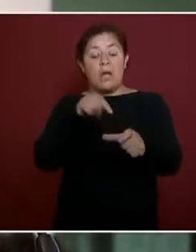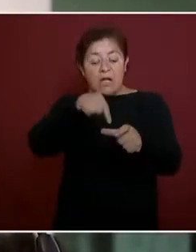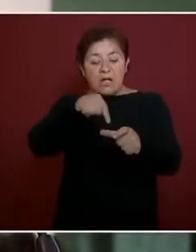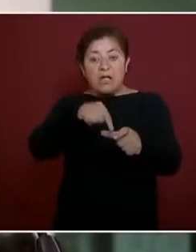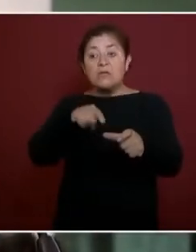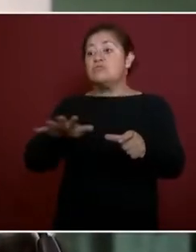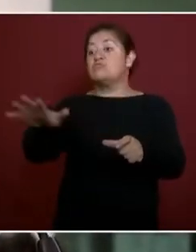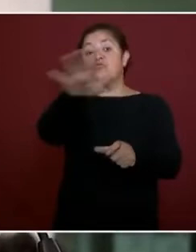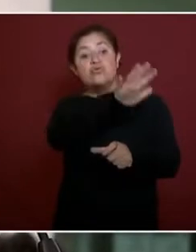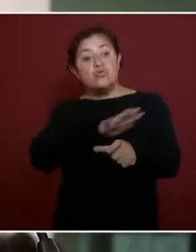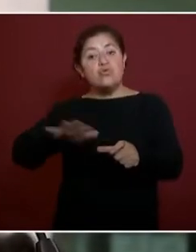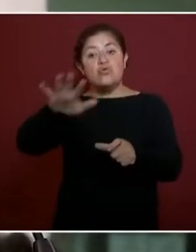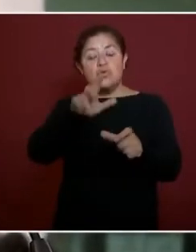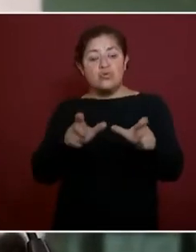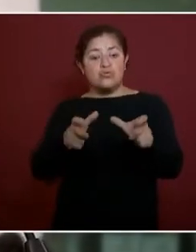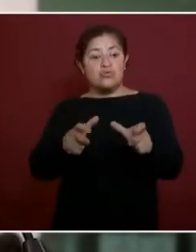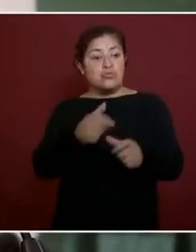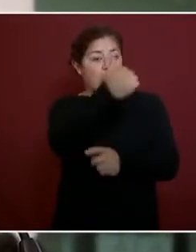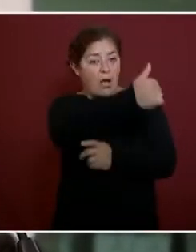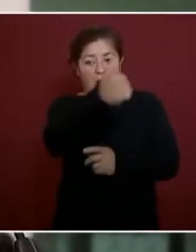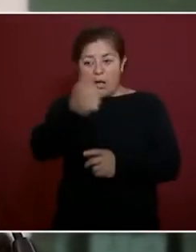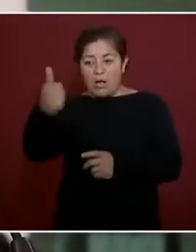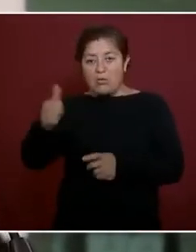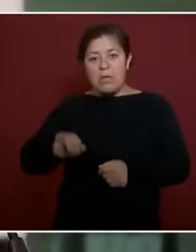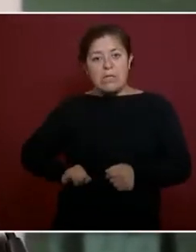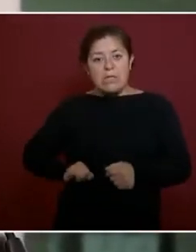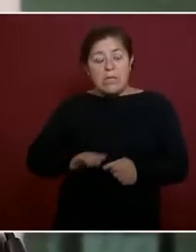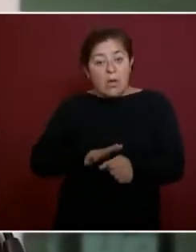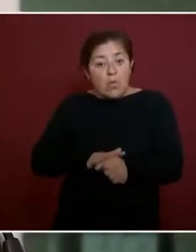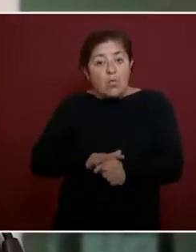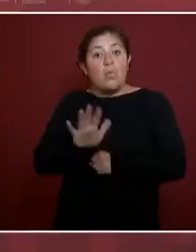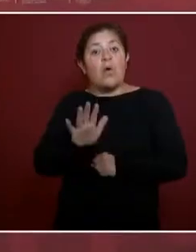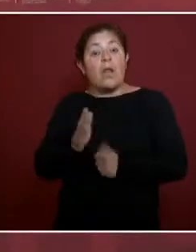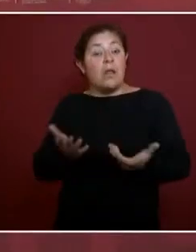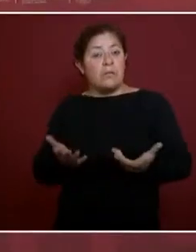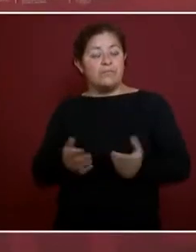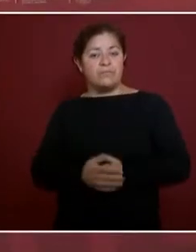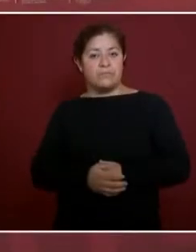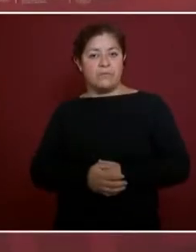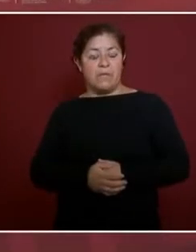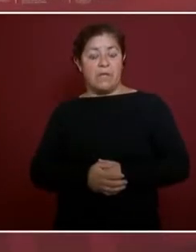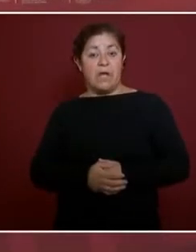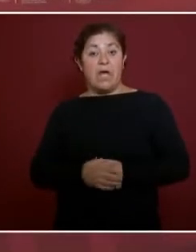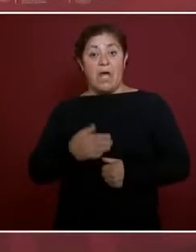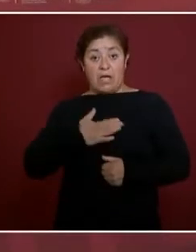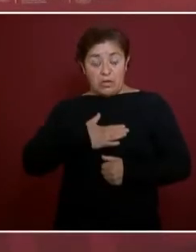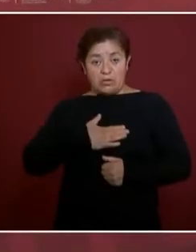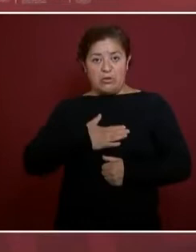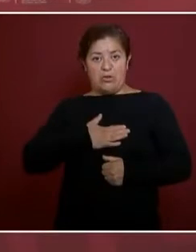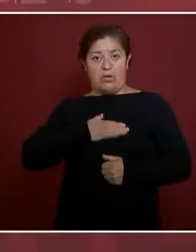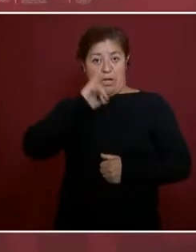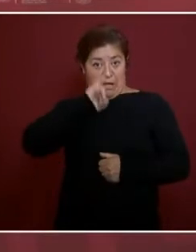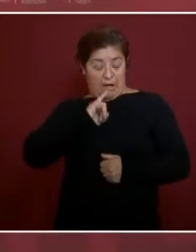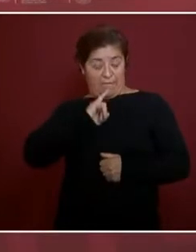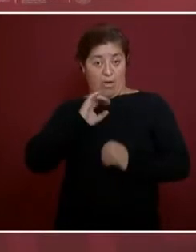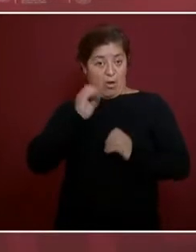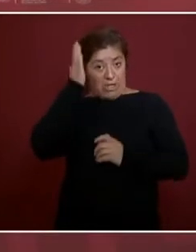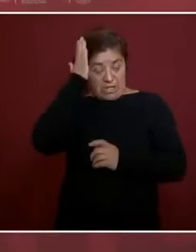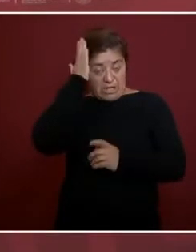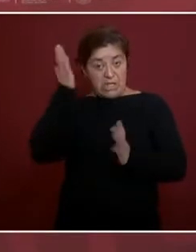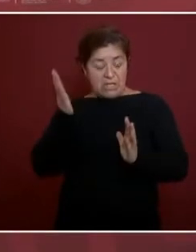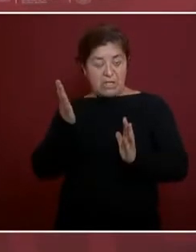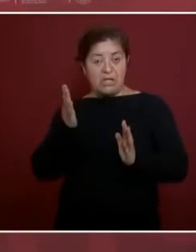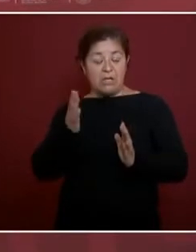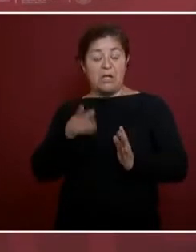el poder sólo tiene sentido y se